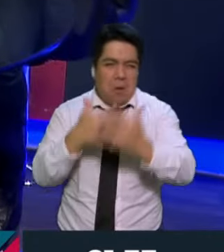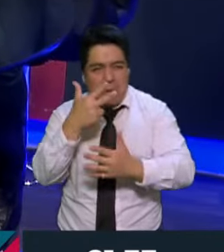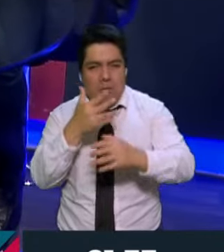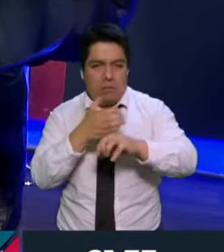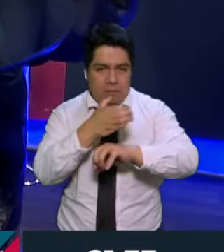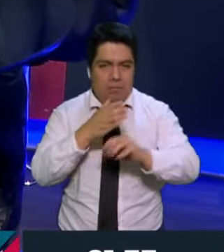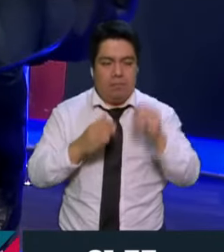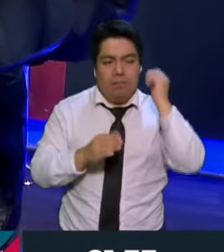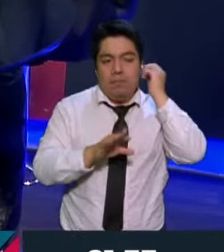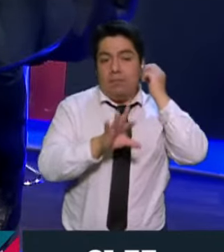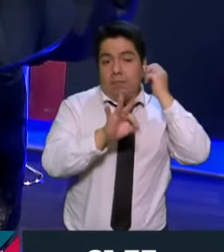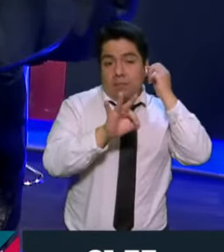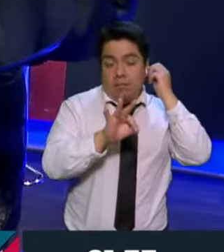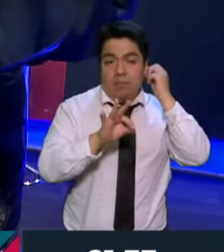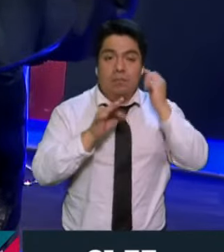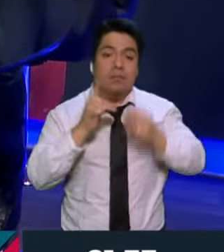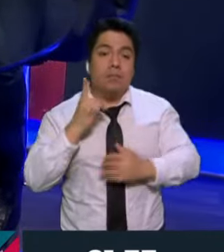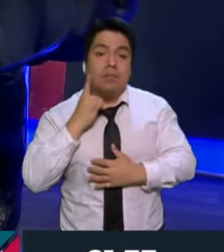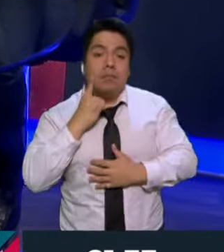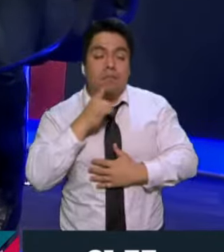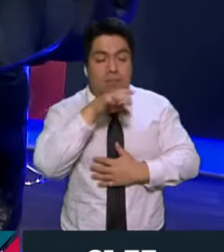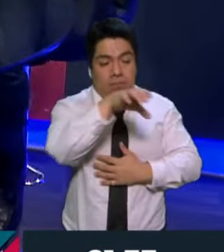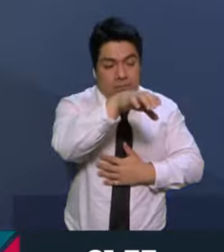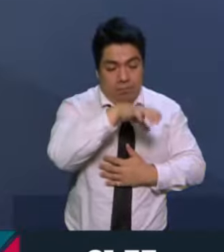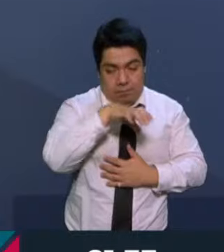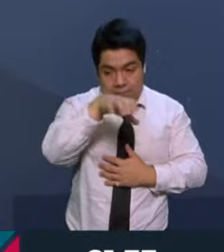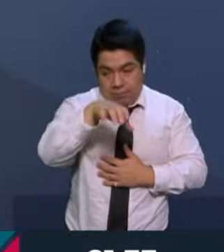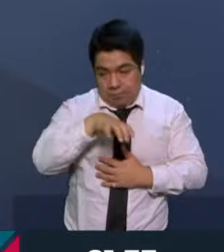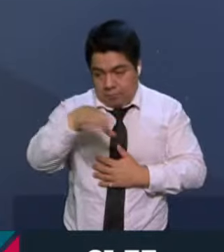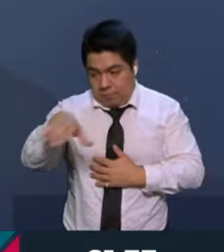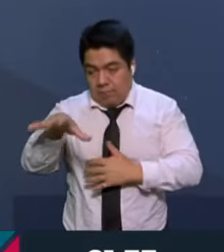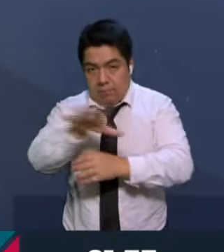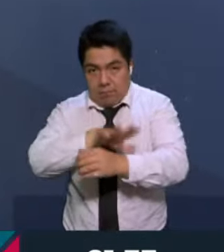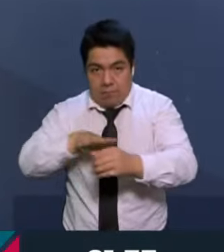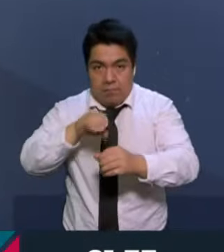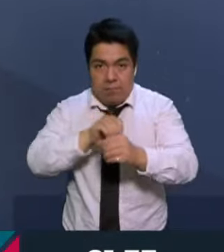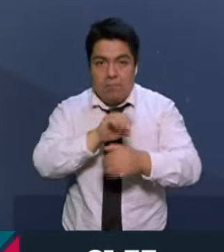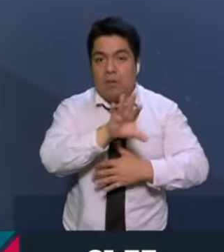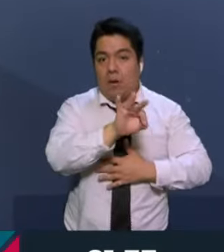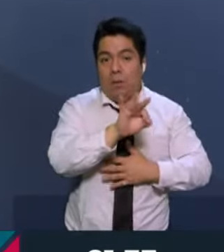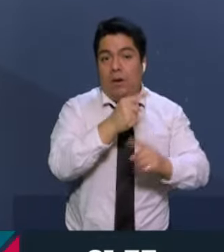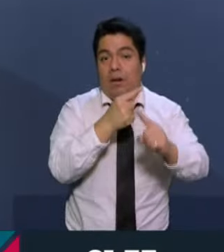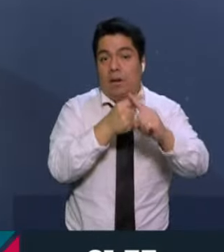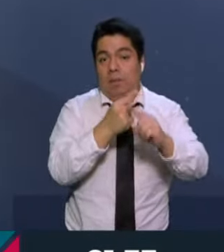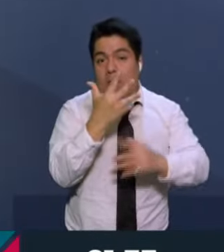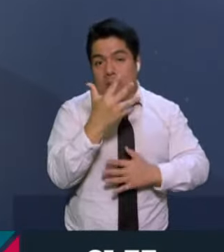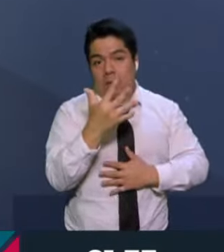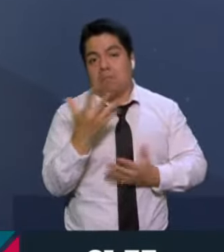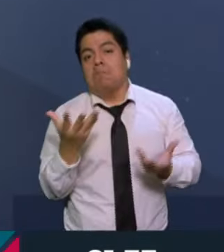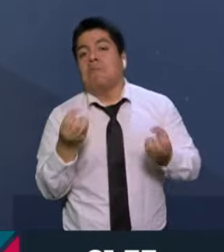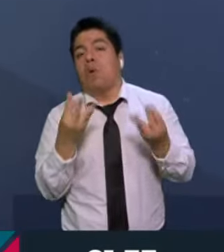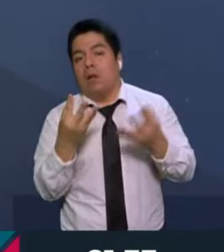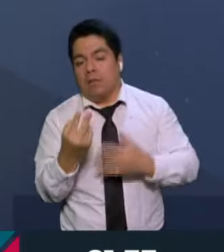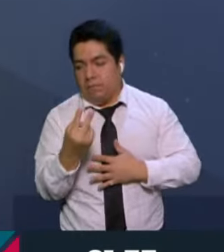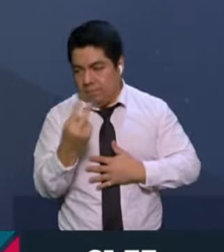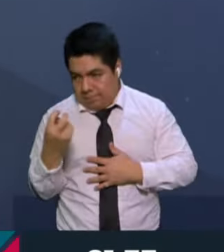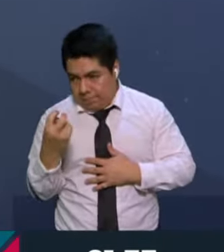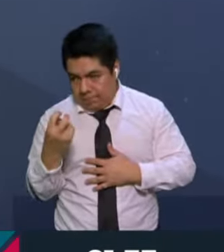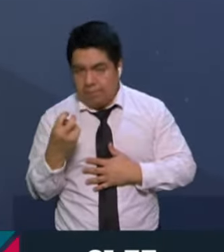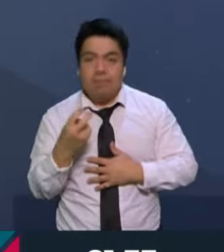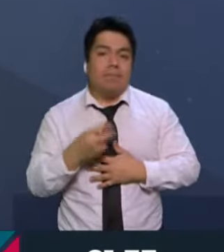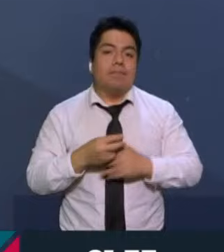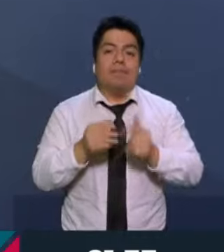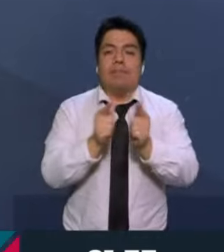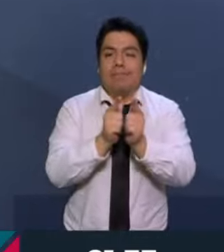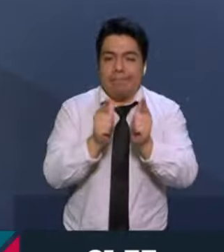asignan estas 40 diputaciones por cada circunscripción para un total de 200, 40 por 5, 200, entre los partidos políticos